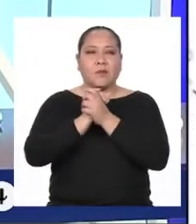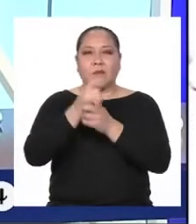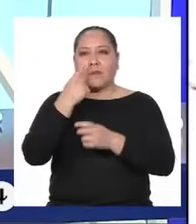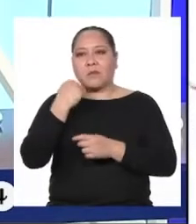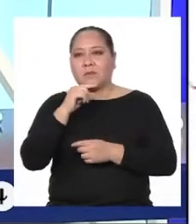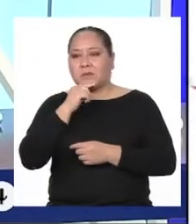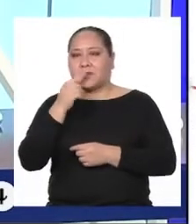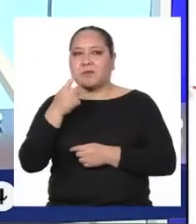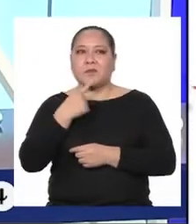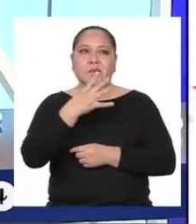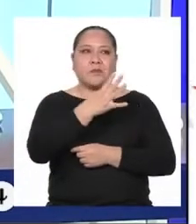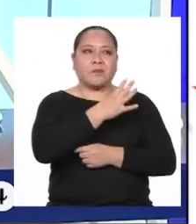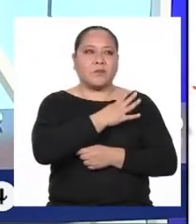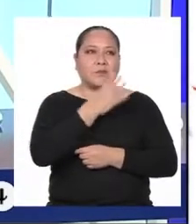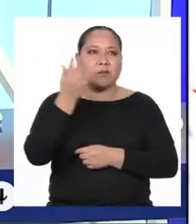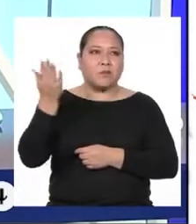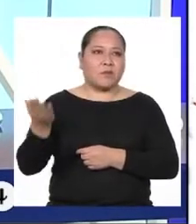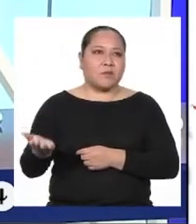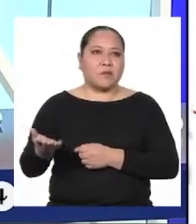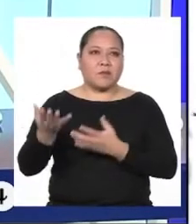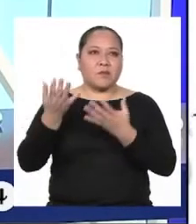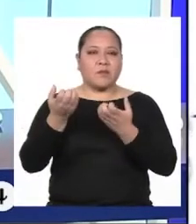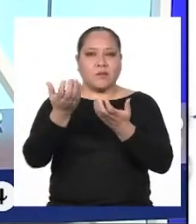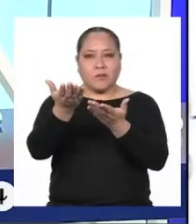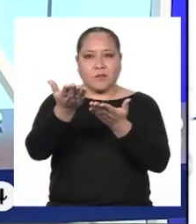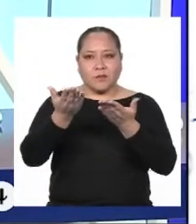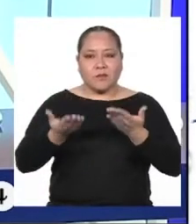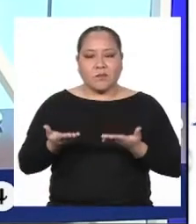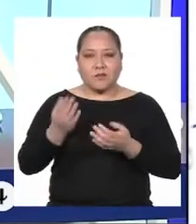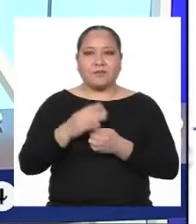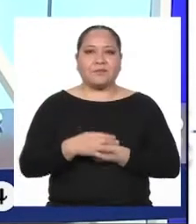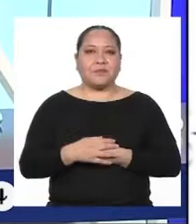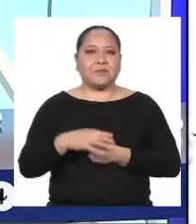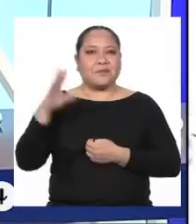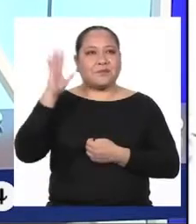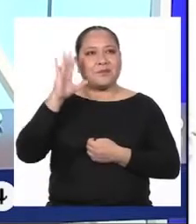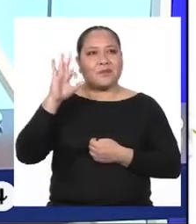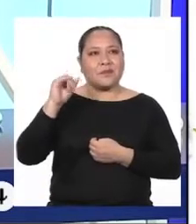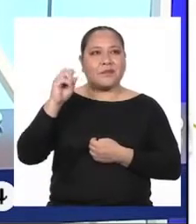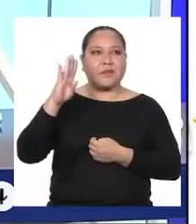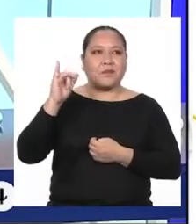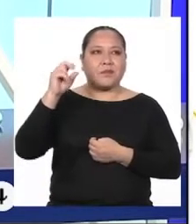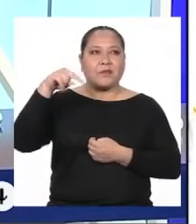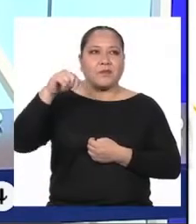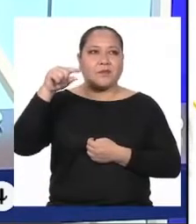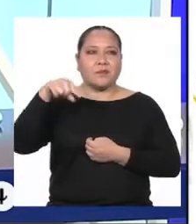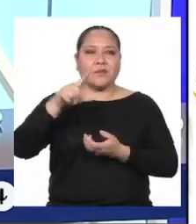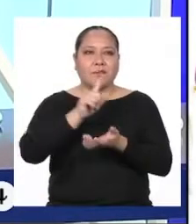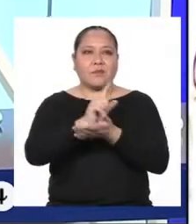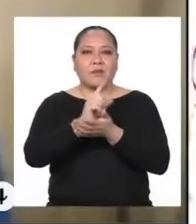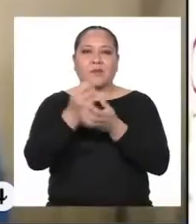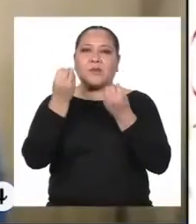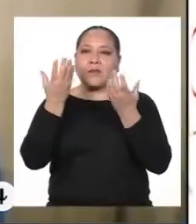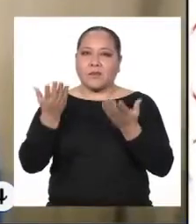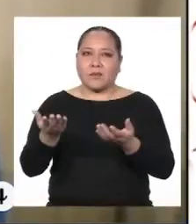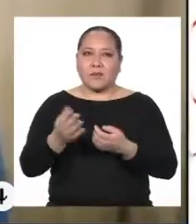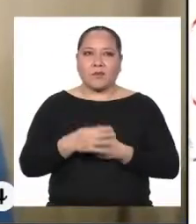amigos de cuarto de secundaria A los que quiero darles la bienvenida Hola Fabiana, ella es de Lima ¿Cómo estás?